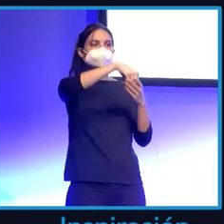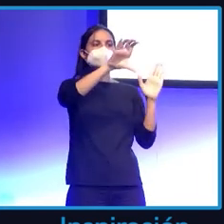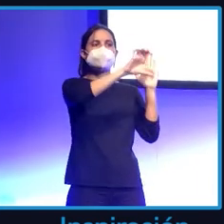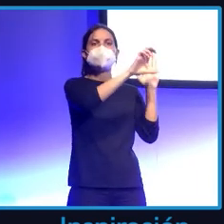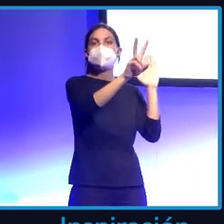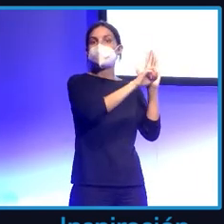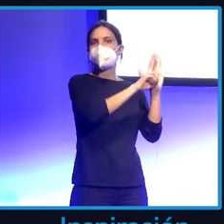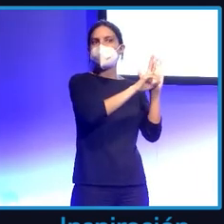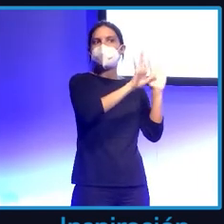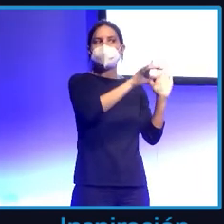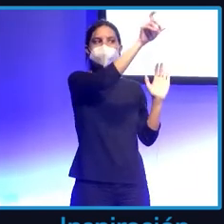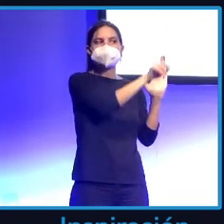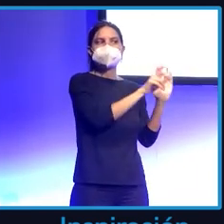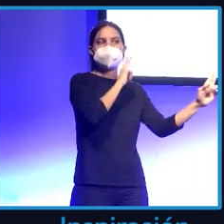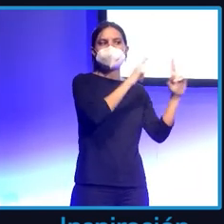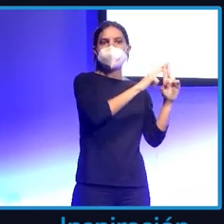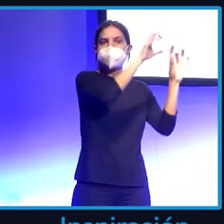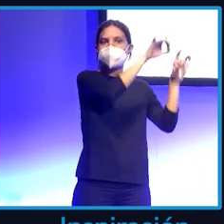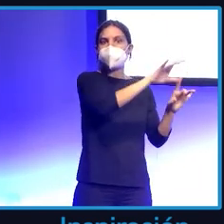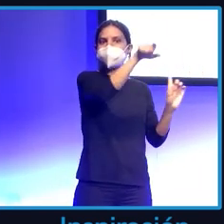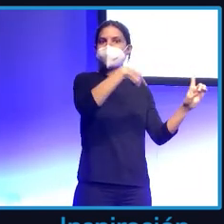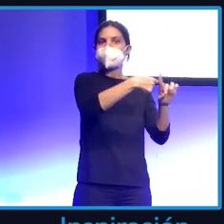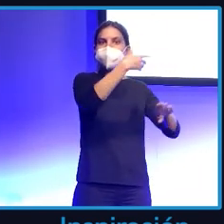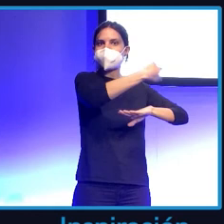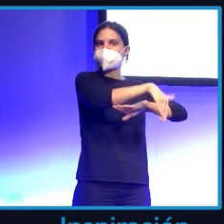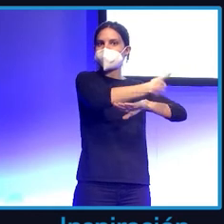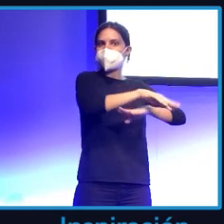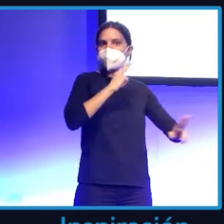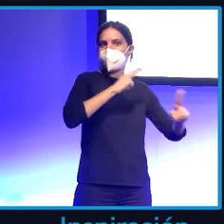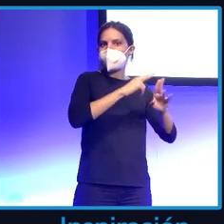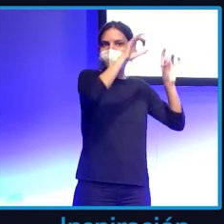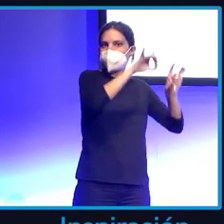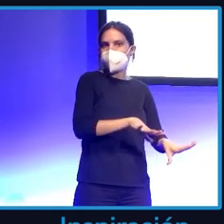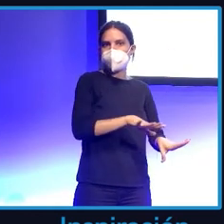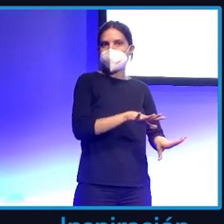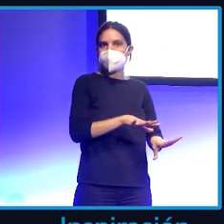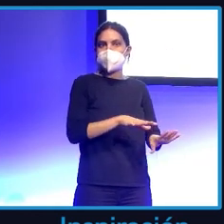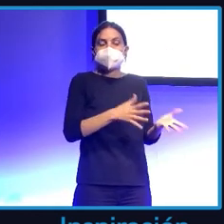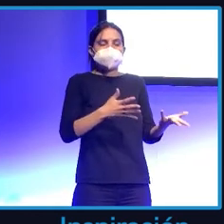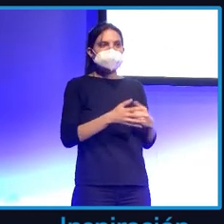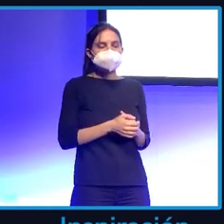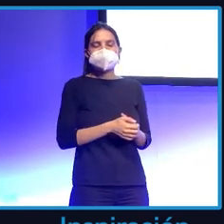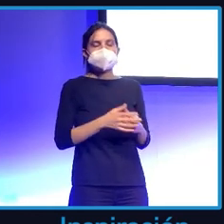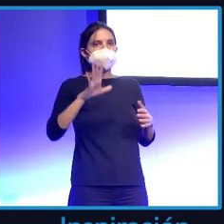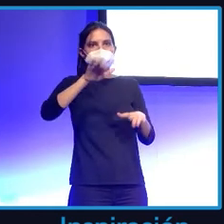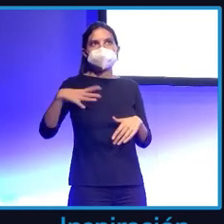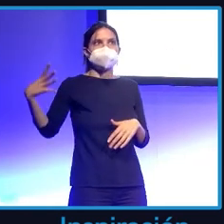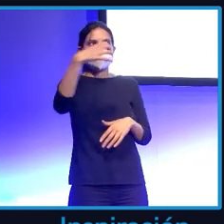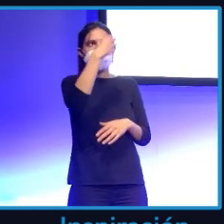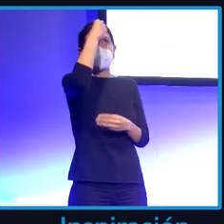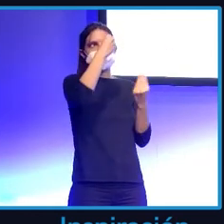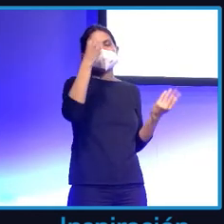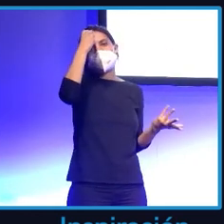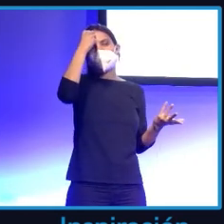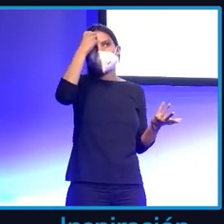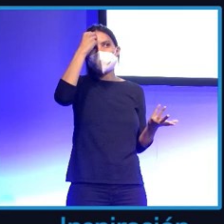que se llama exactamente igual y que vive en el mismo sitio, que es de Australia, la misma ciudad y todo. Entonces, inicialmente podemos llegar a confusión porque podemos